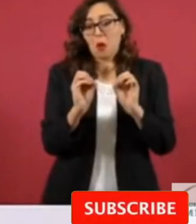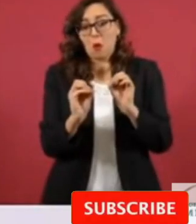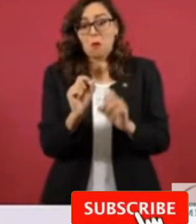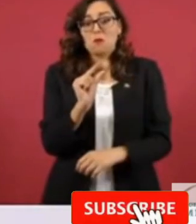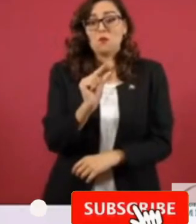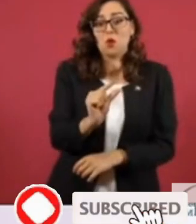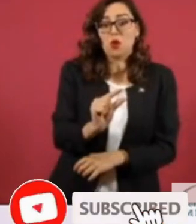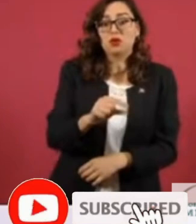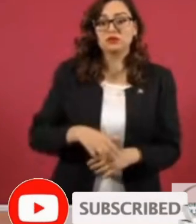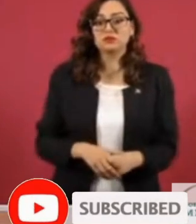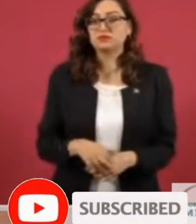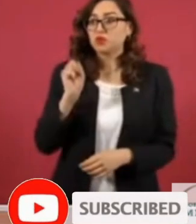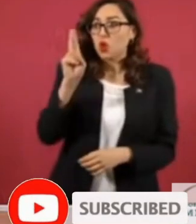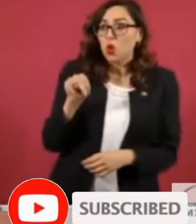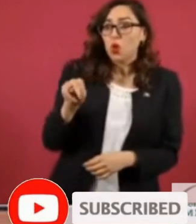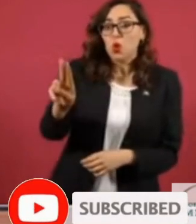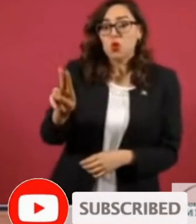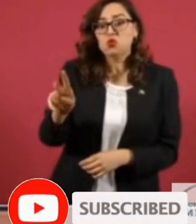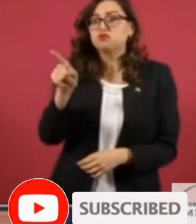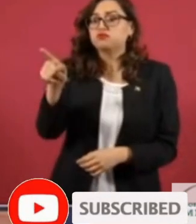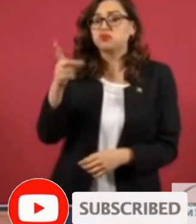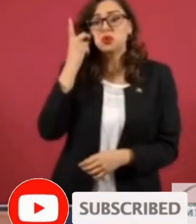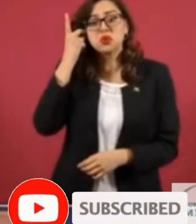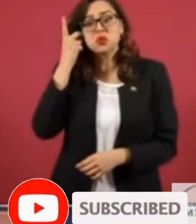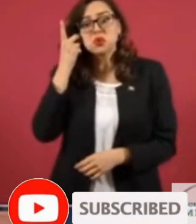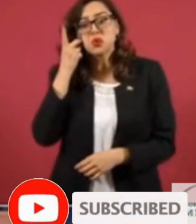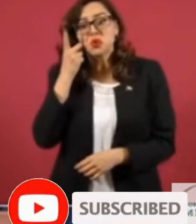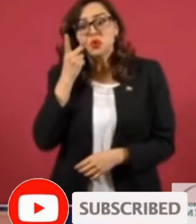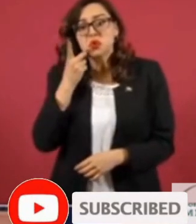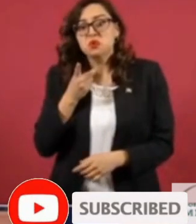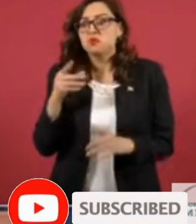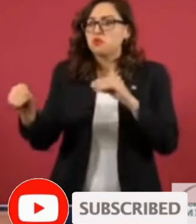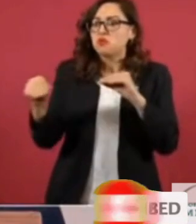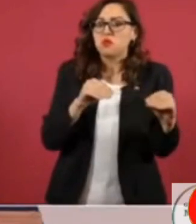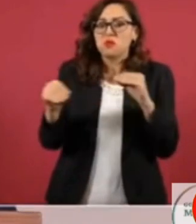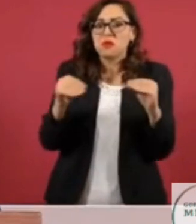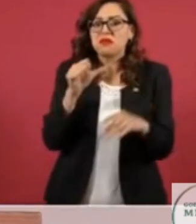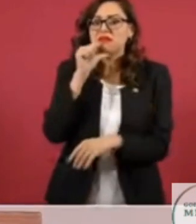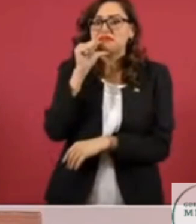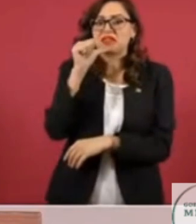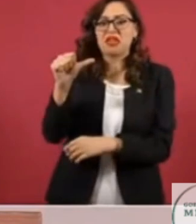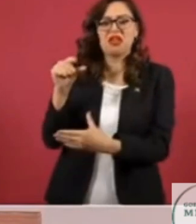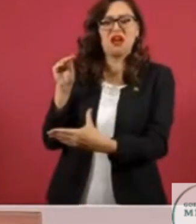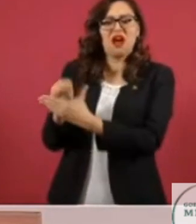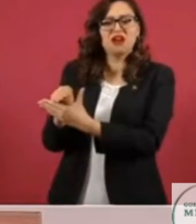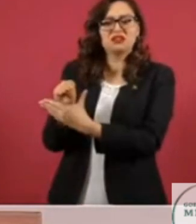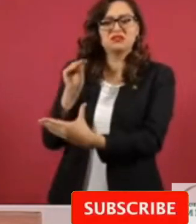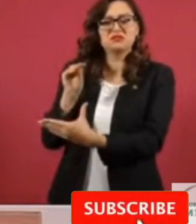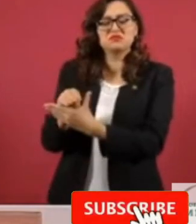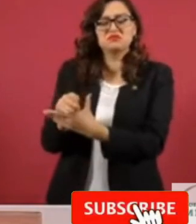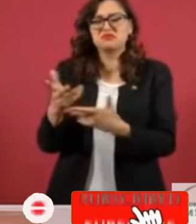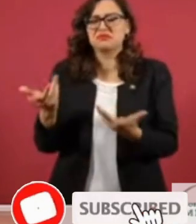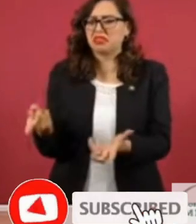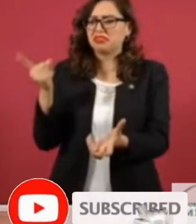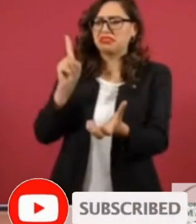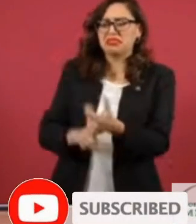y como borrada, presa de un formalismo y una